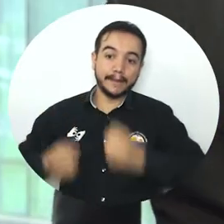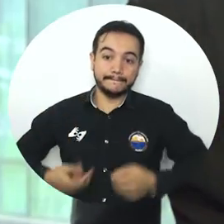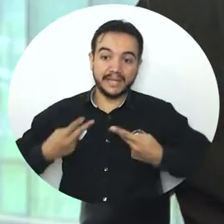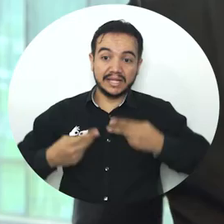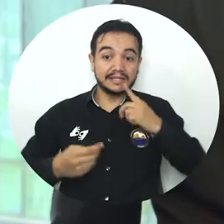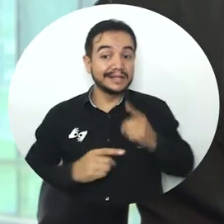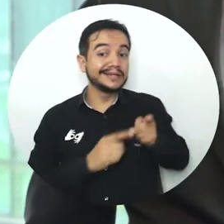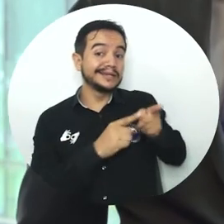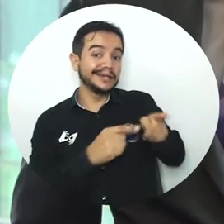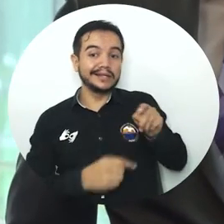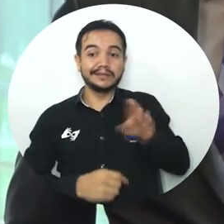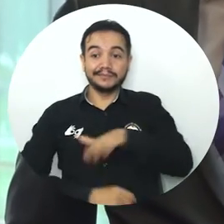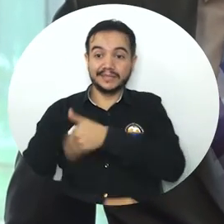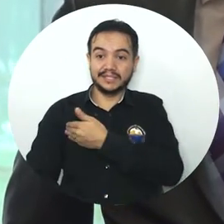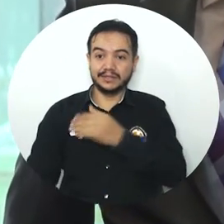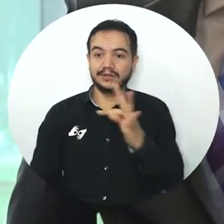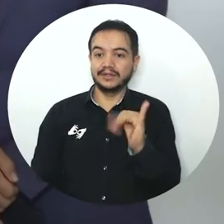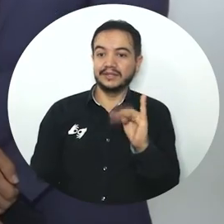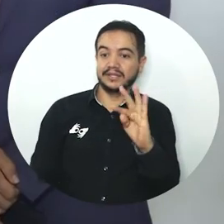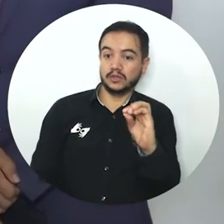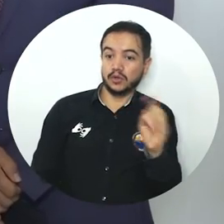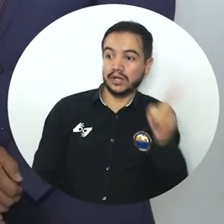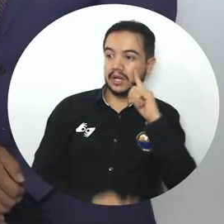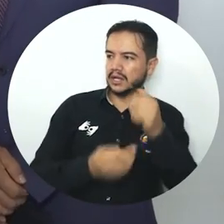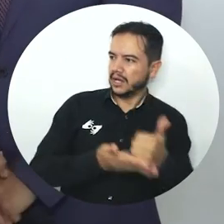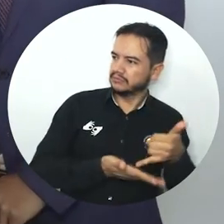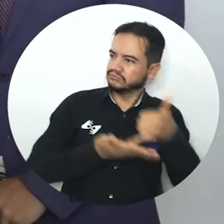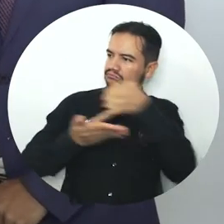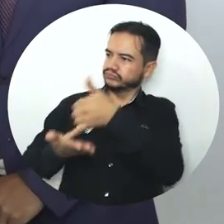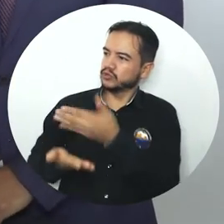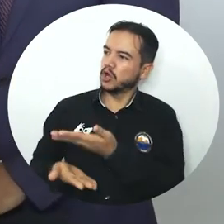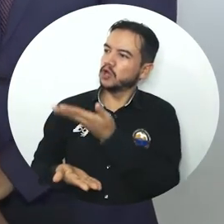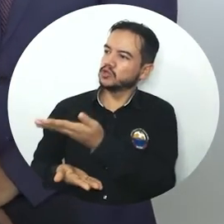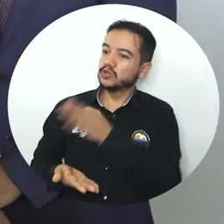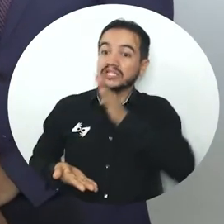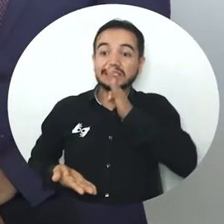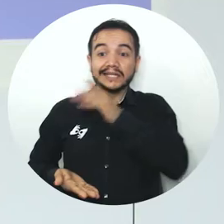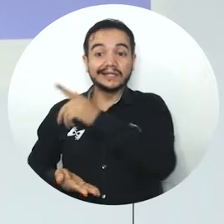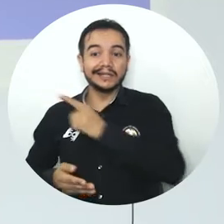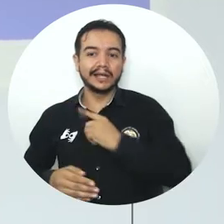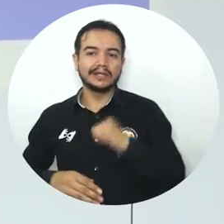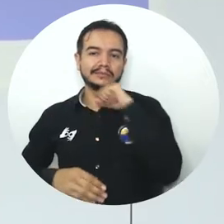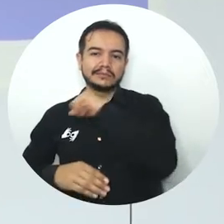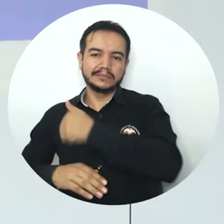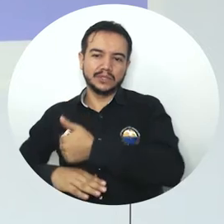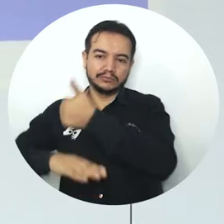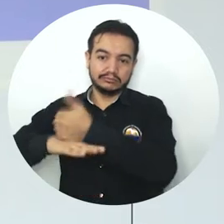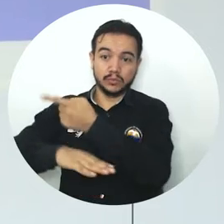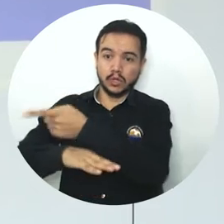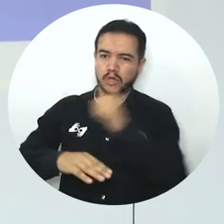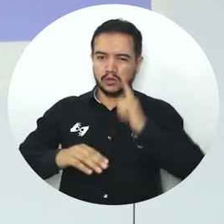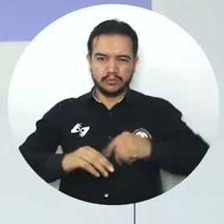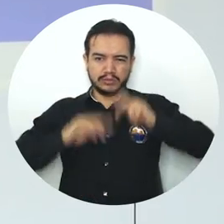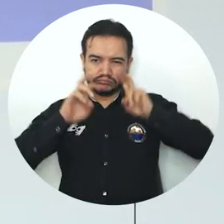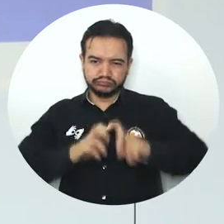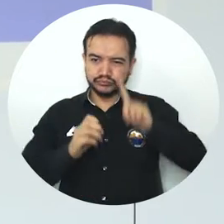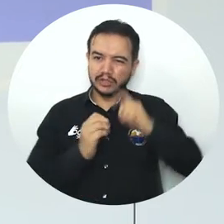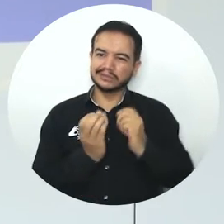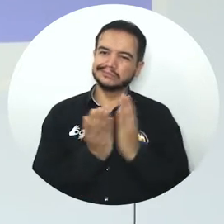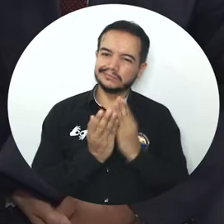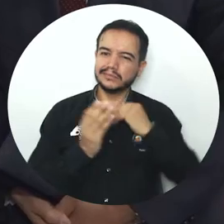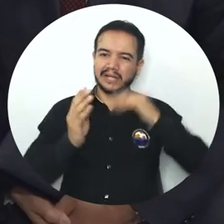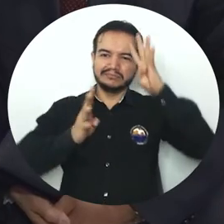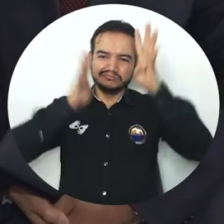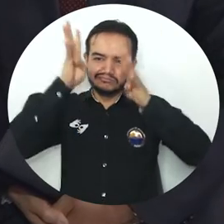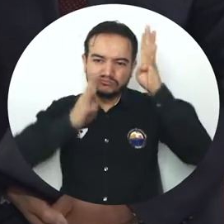el ministro Tito Cristian Borrero en reconocimiento al rector Pablo Vera como actor del Sistema Nacional de Ciencia, Tecnología e Innovación, quien ha